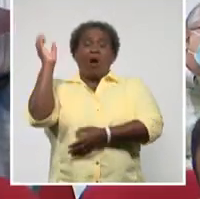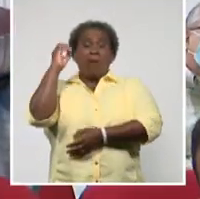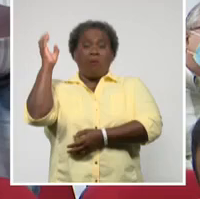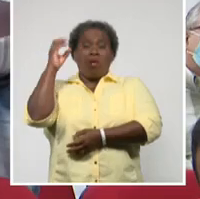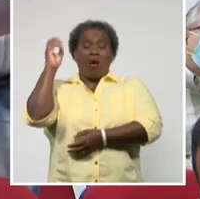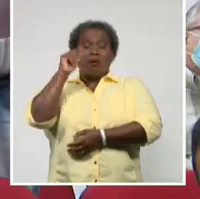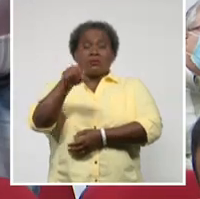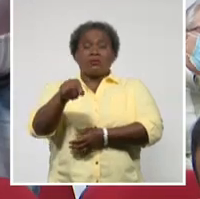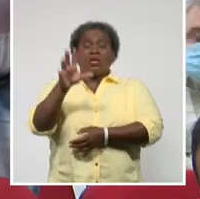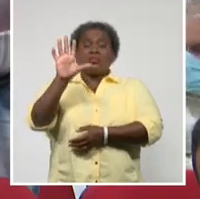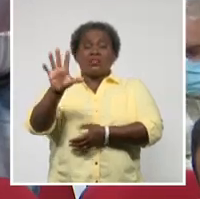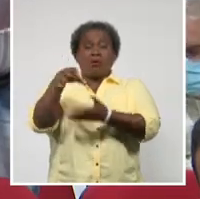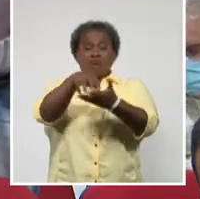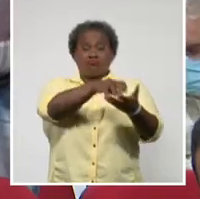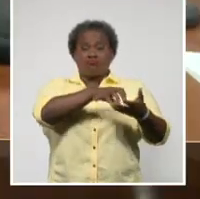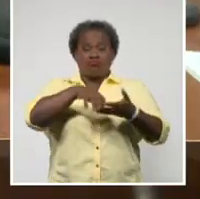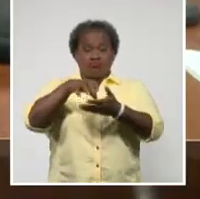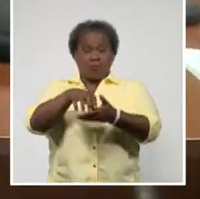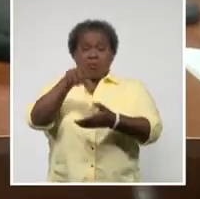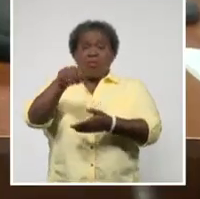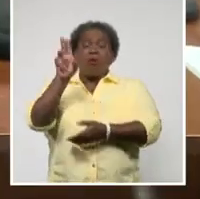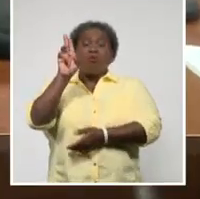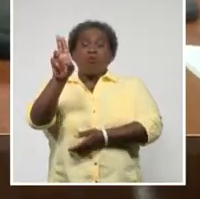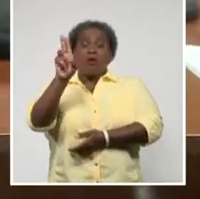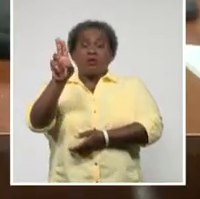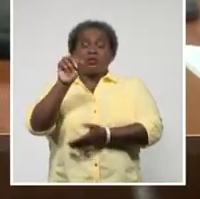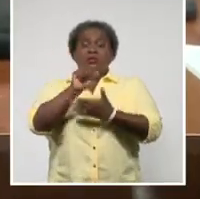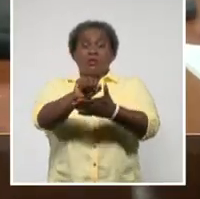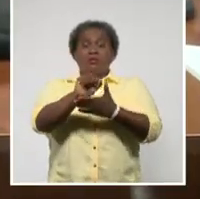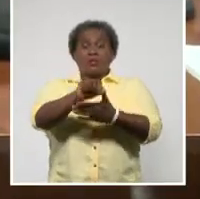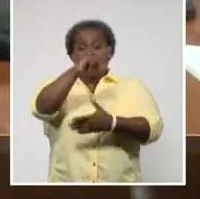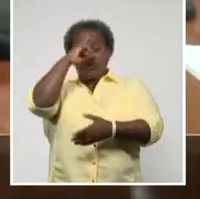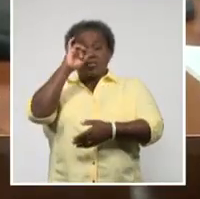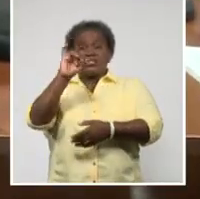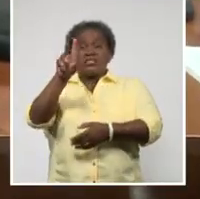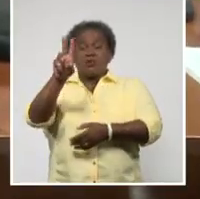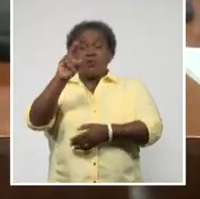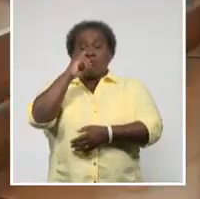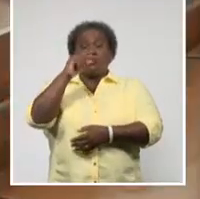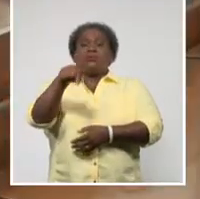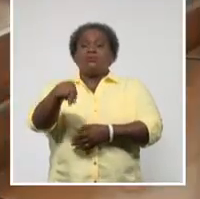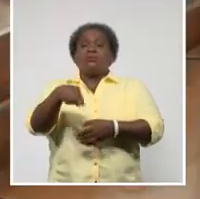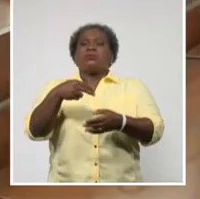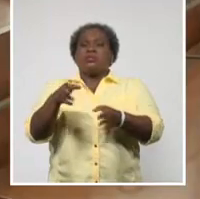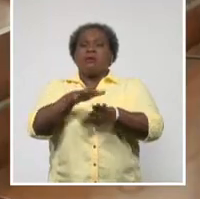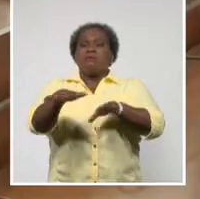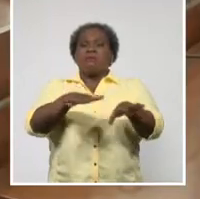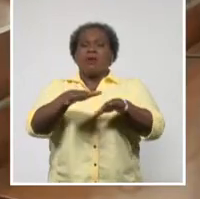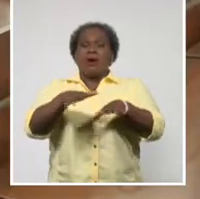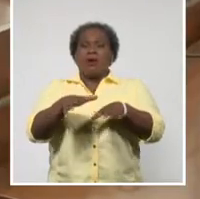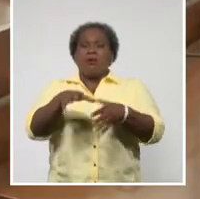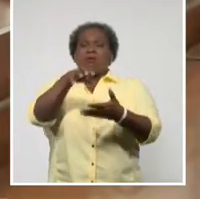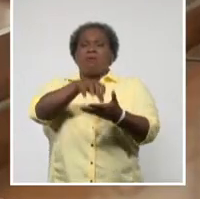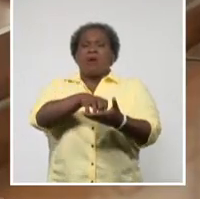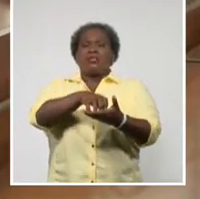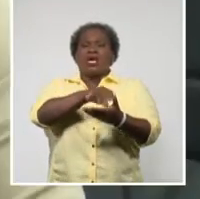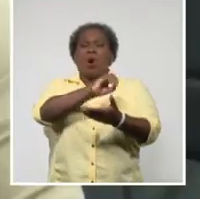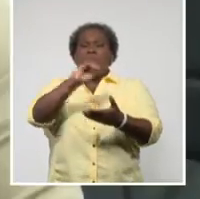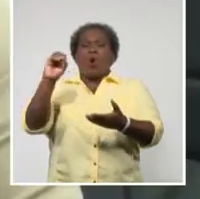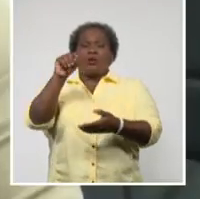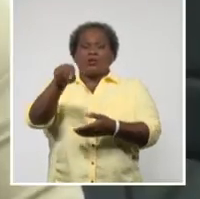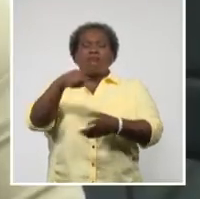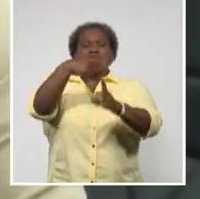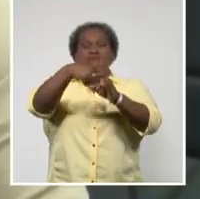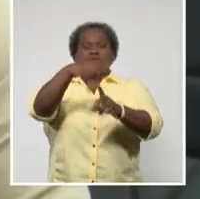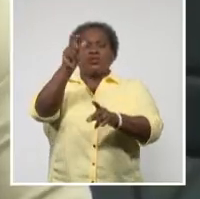regionalizadas del Sistema Integrado de Urgencias Médicas, SIUM, se habilitó la base oeste solo para la atención a casos sospechosos y positivos